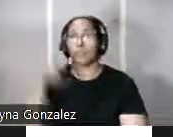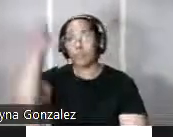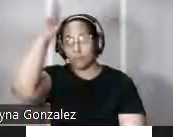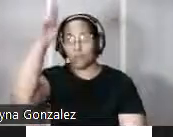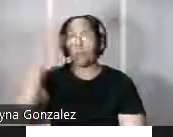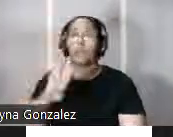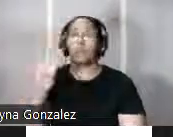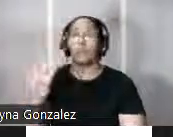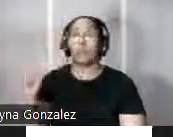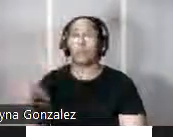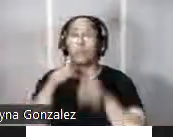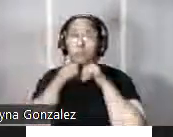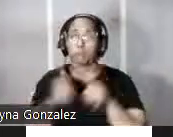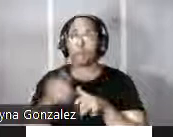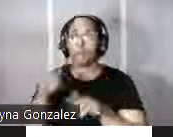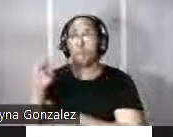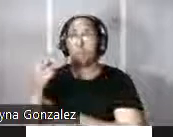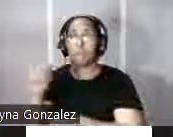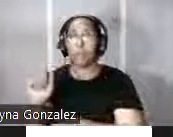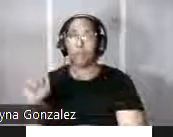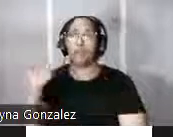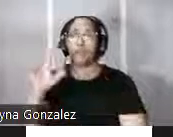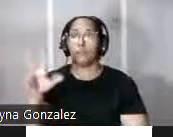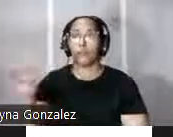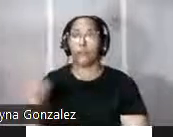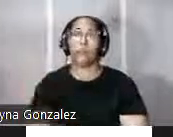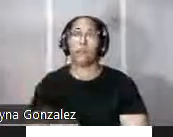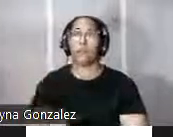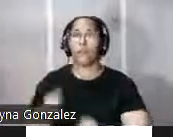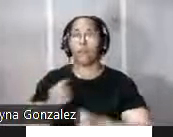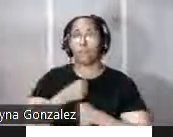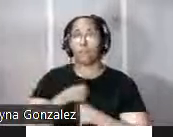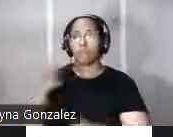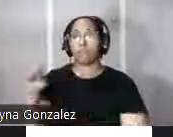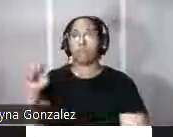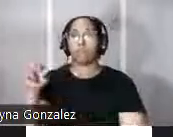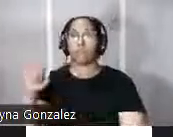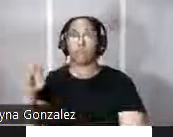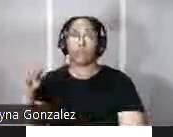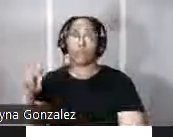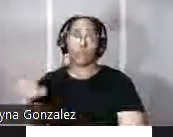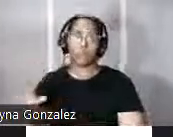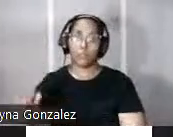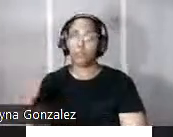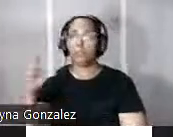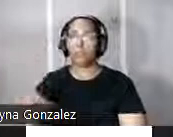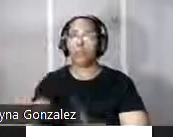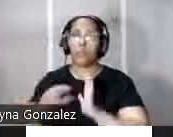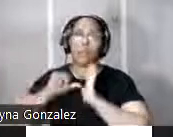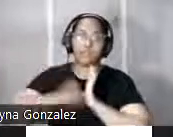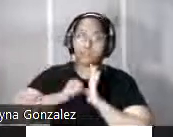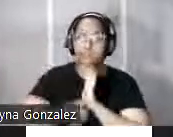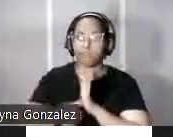o La Habana del 62 por las tropas británicas el monarca vio la imperiosa necesidad de reforzar y